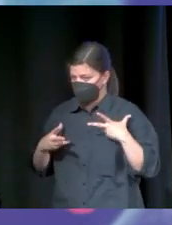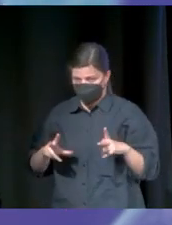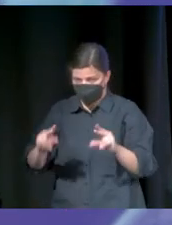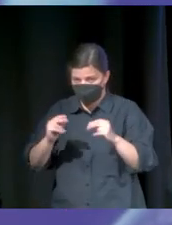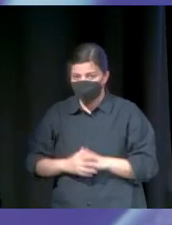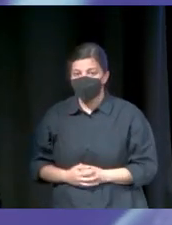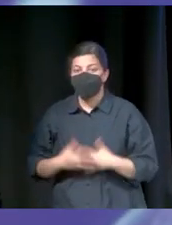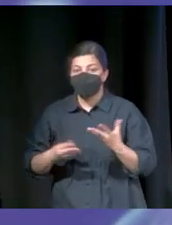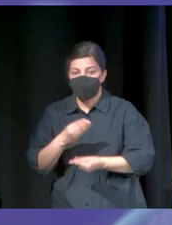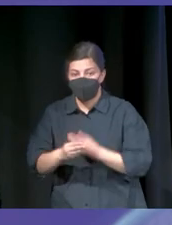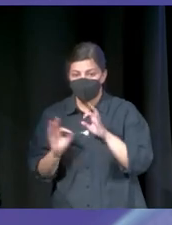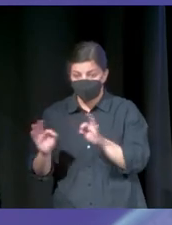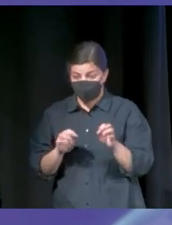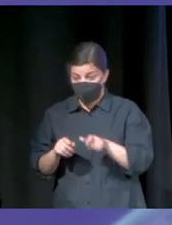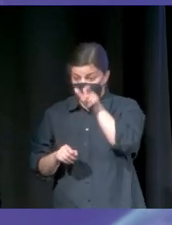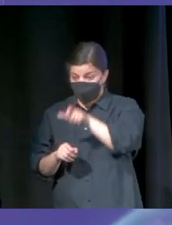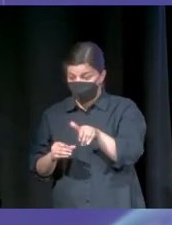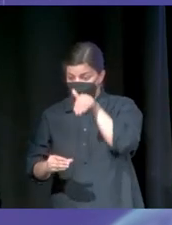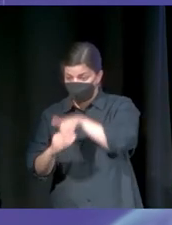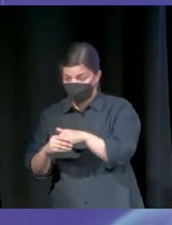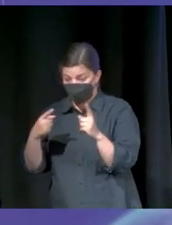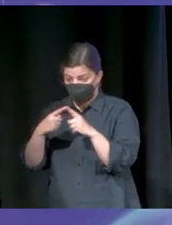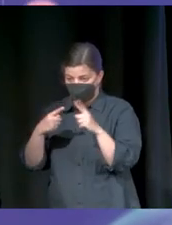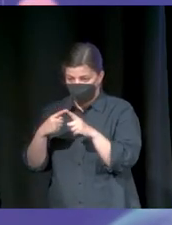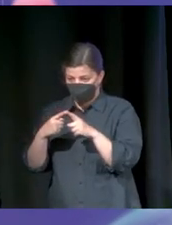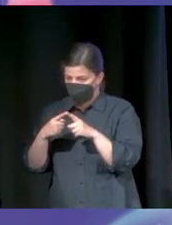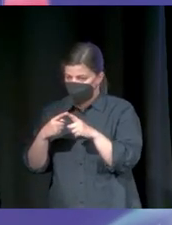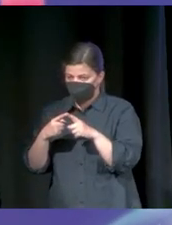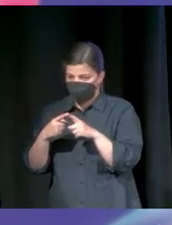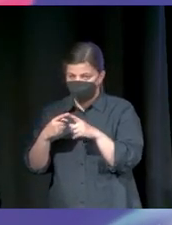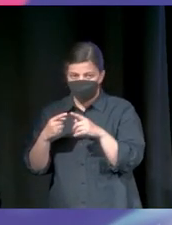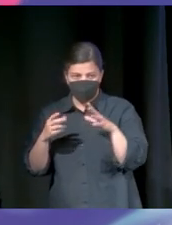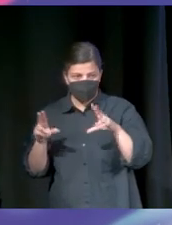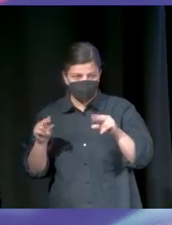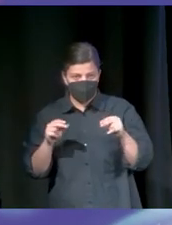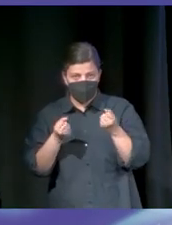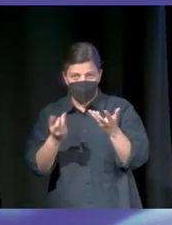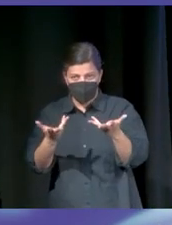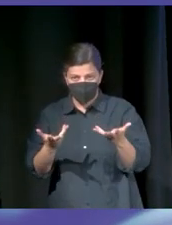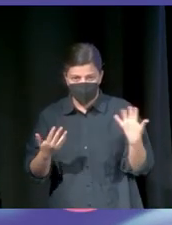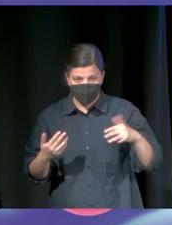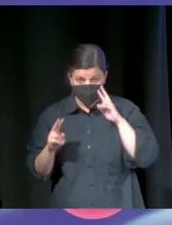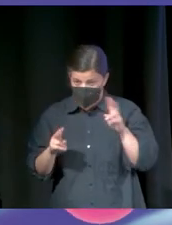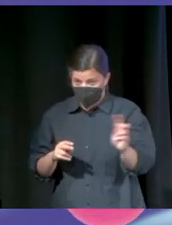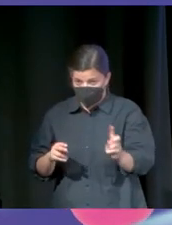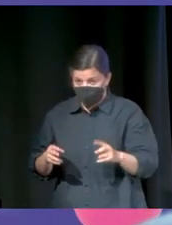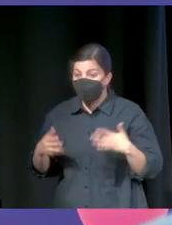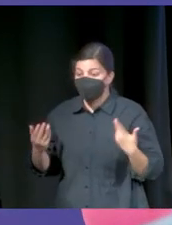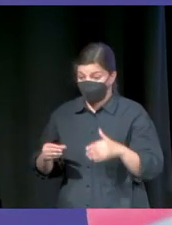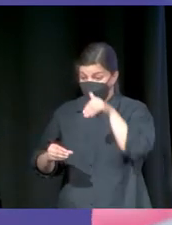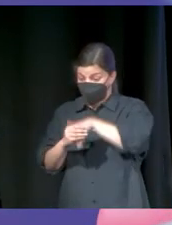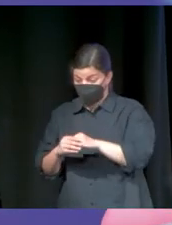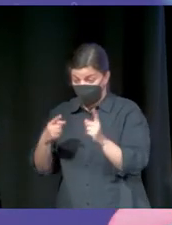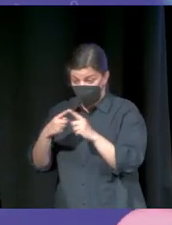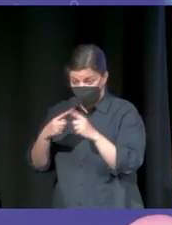entonces, vamos a hacerlo así. Los que votéis, la opción uno, que es, mata a quien haga falta. Hola, cuánta gente, no nos veía. Los que votéis, opción uno,